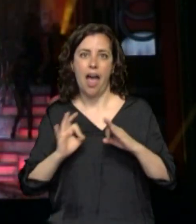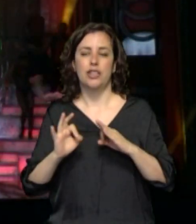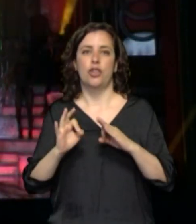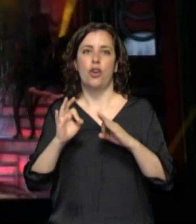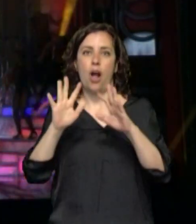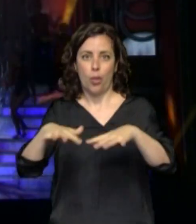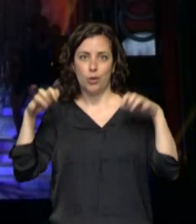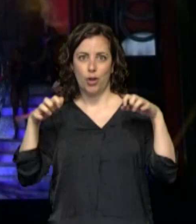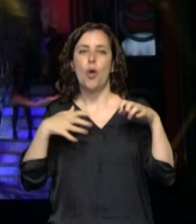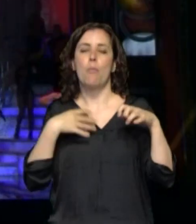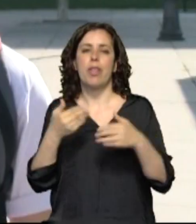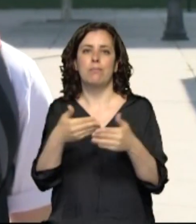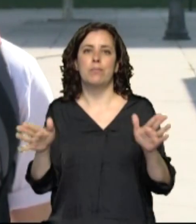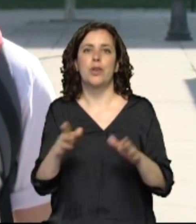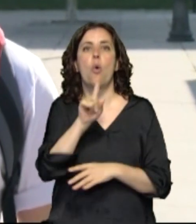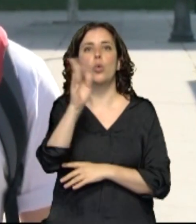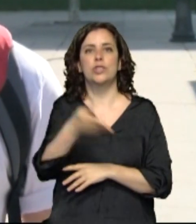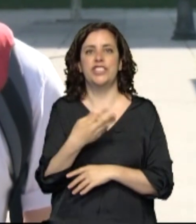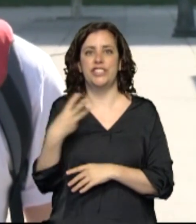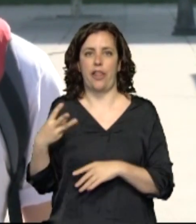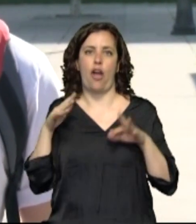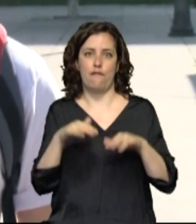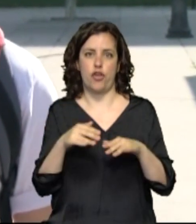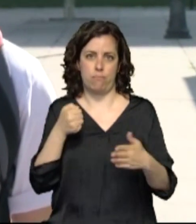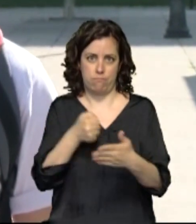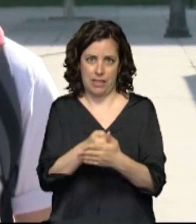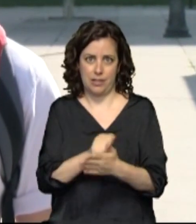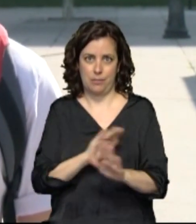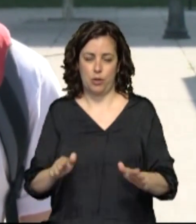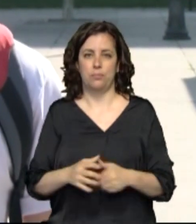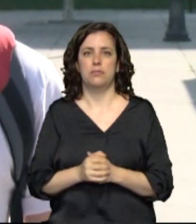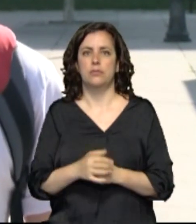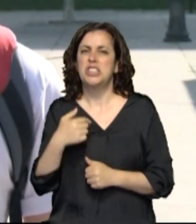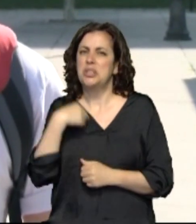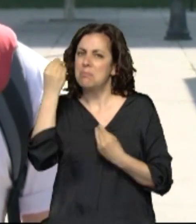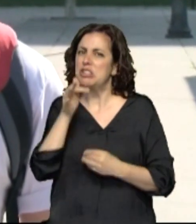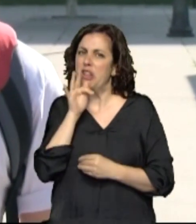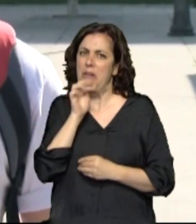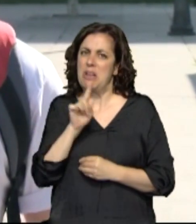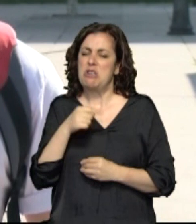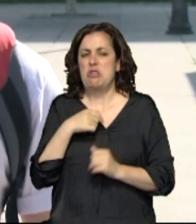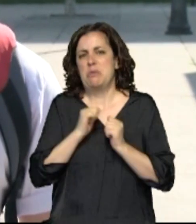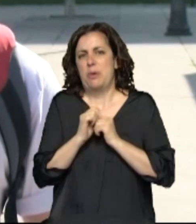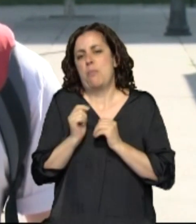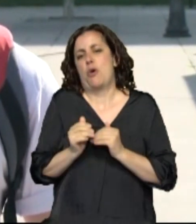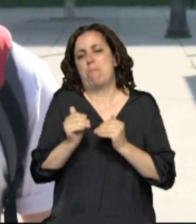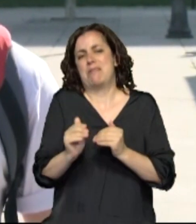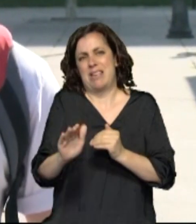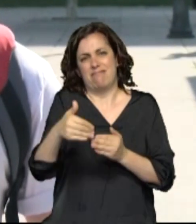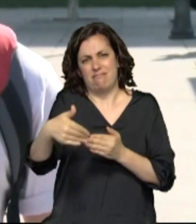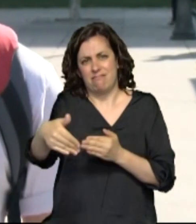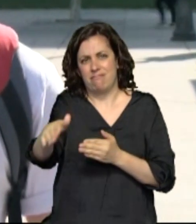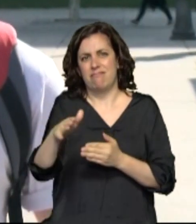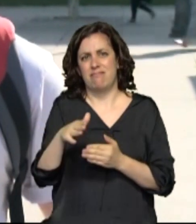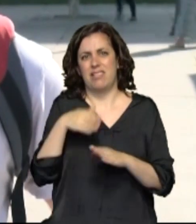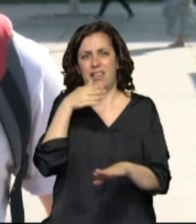de un tercio de su aforo. Supongo que aún no, esperaré un poco más para ir a cines o a teatros o alguna cosa así,